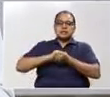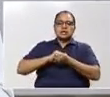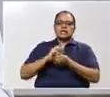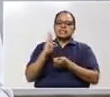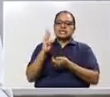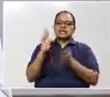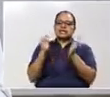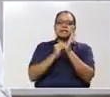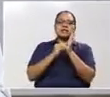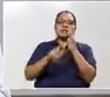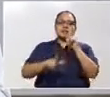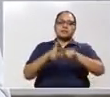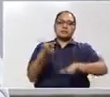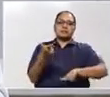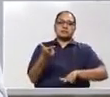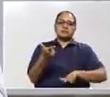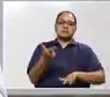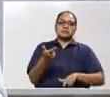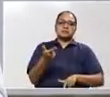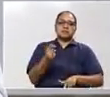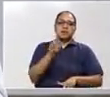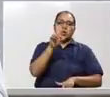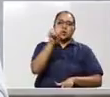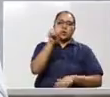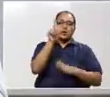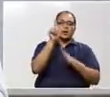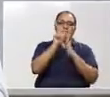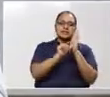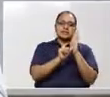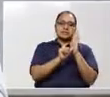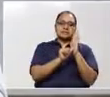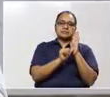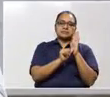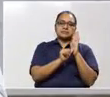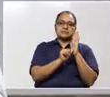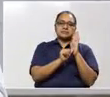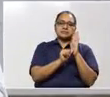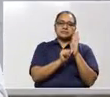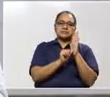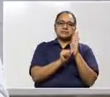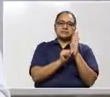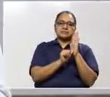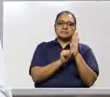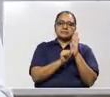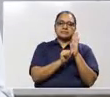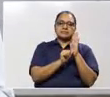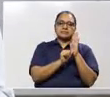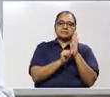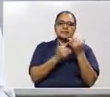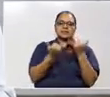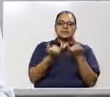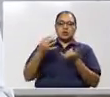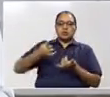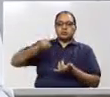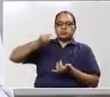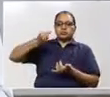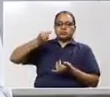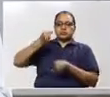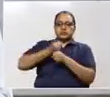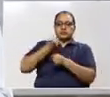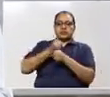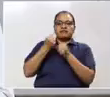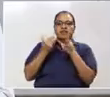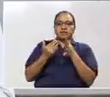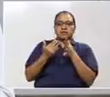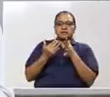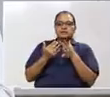empiras por un periodo de un mes. Repito, en el caso de que se lleguen a dar las suspensiones. No queremos dejar a